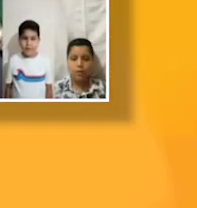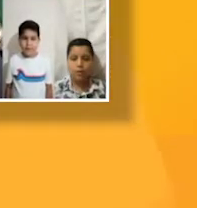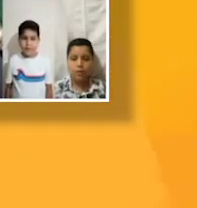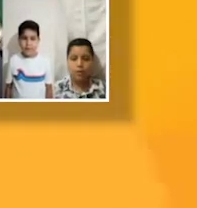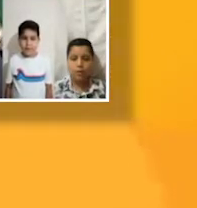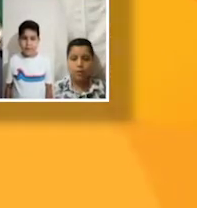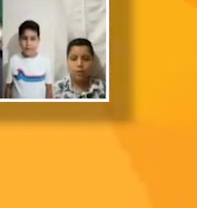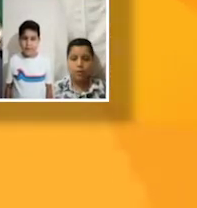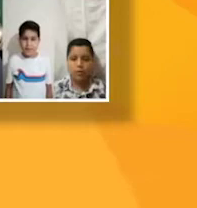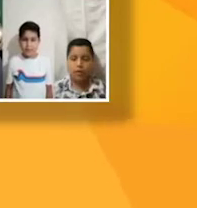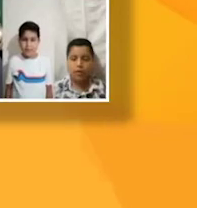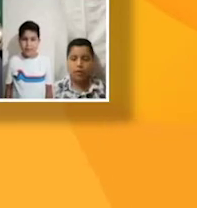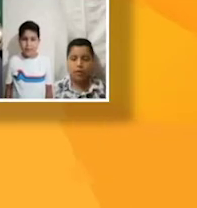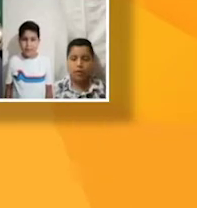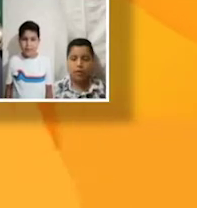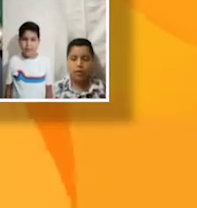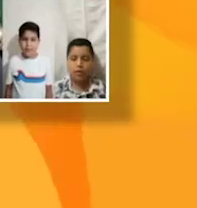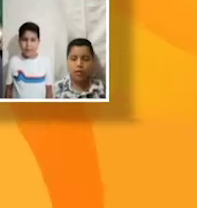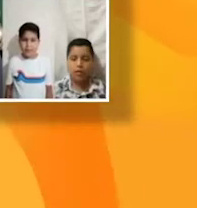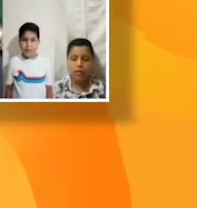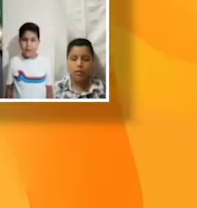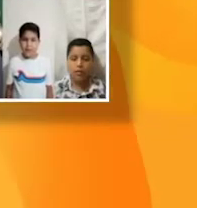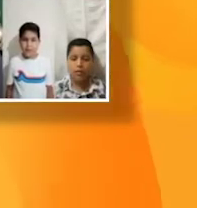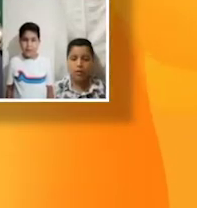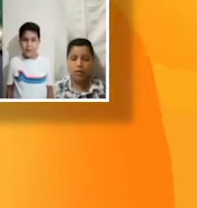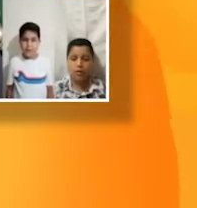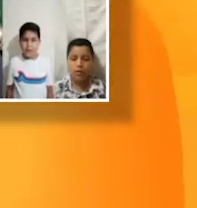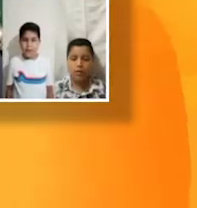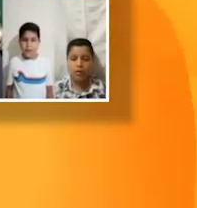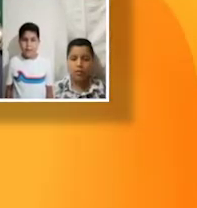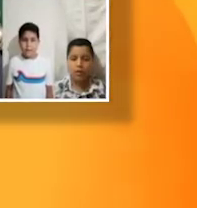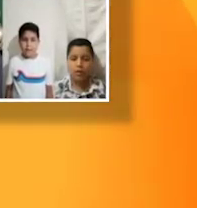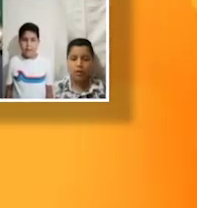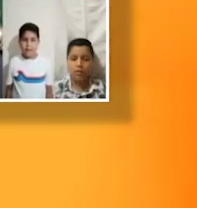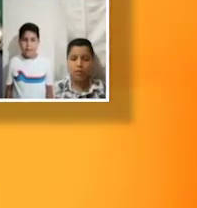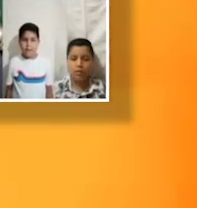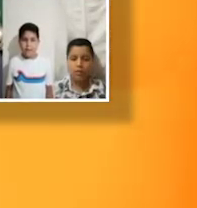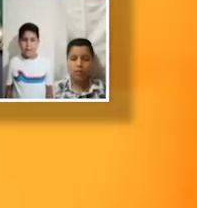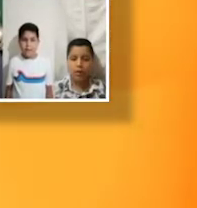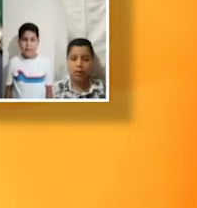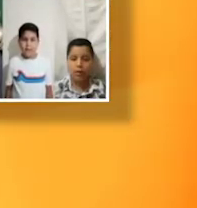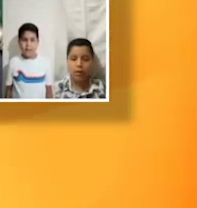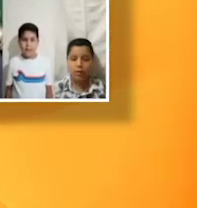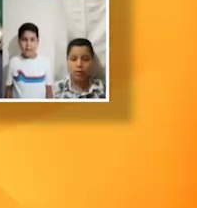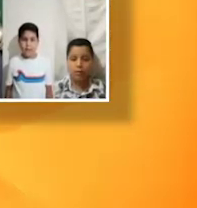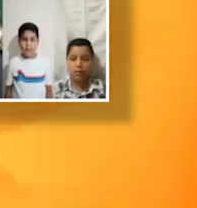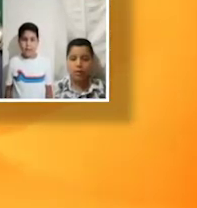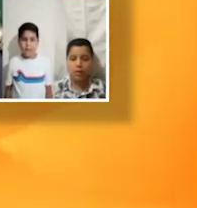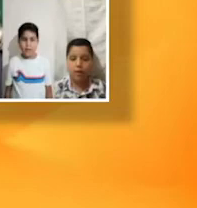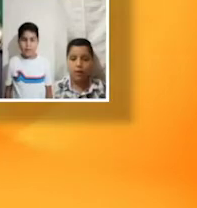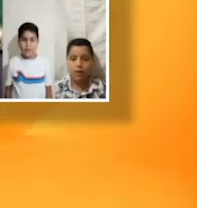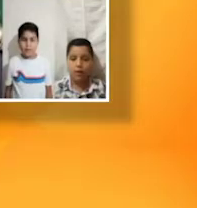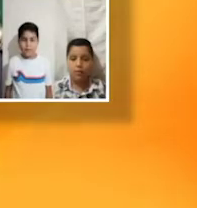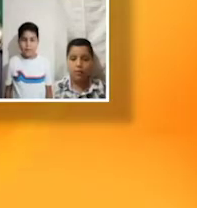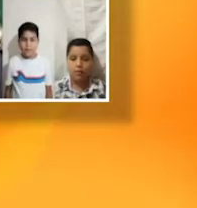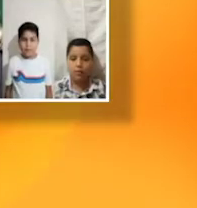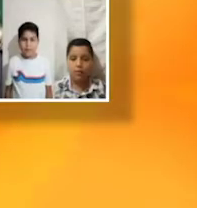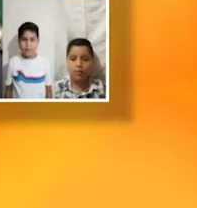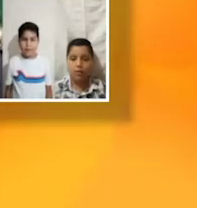¡Acompáñanos! Se acercó, se acercó, indicándose a la bomba, la